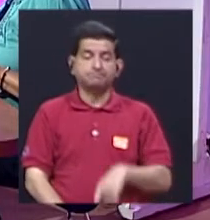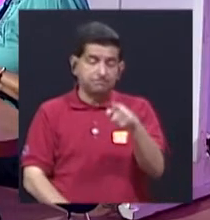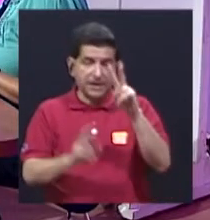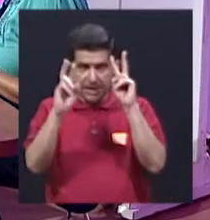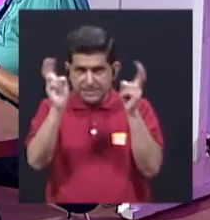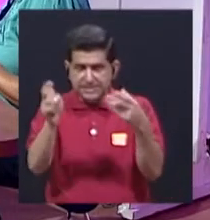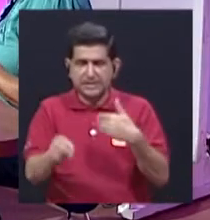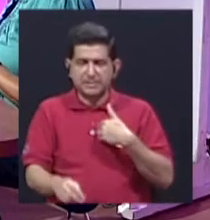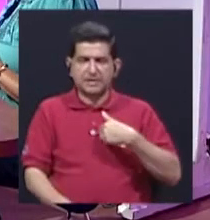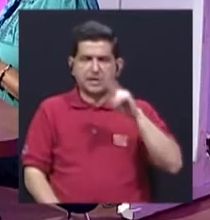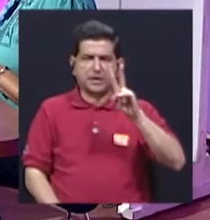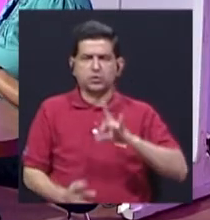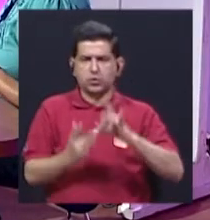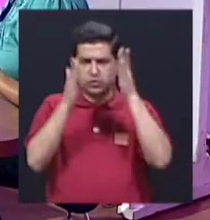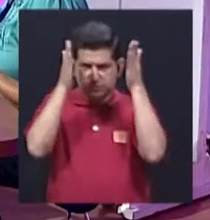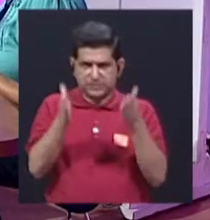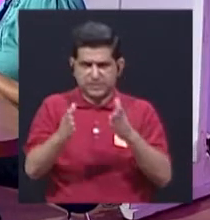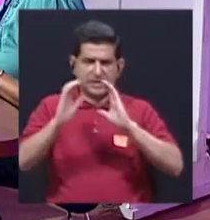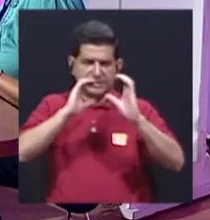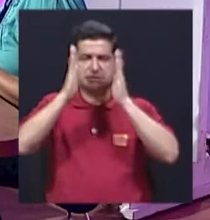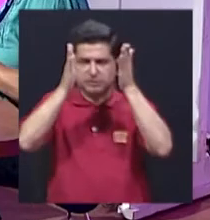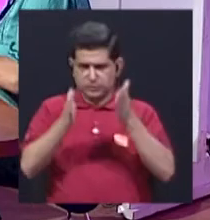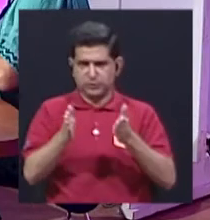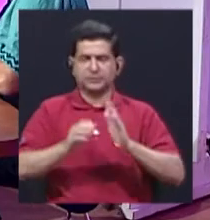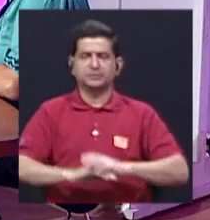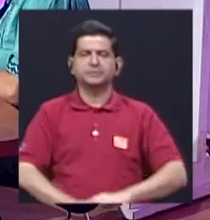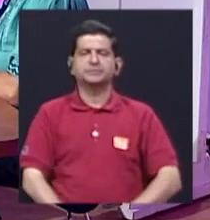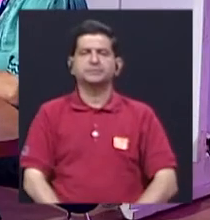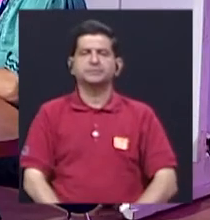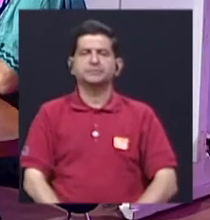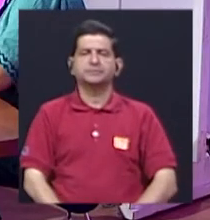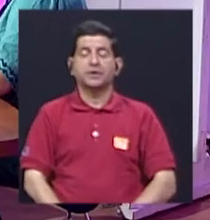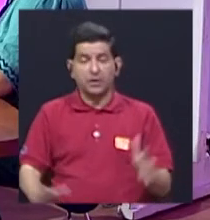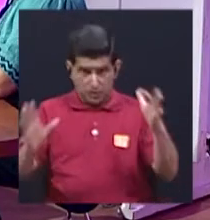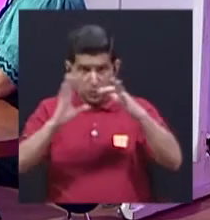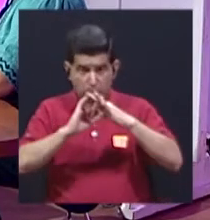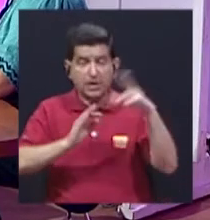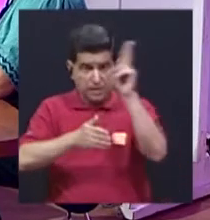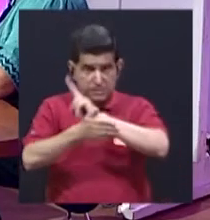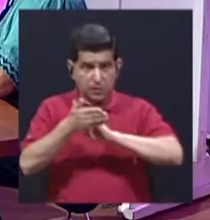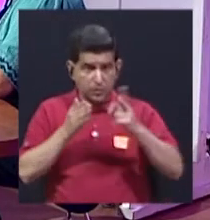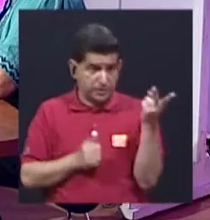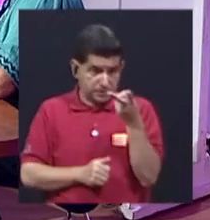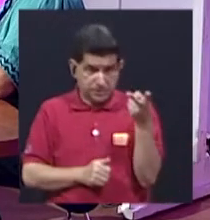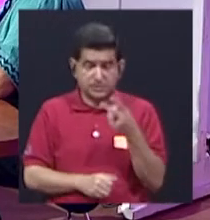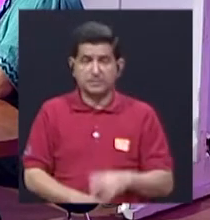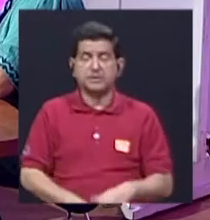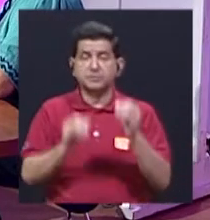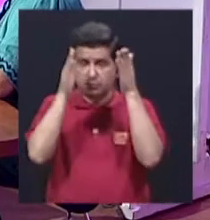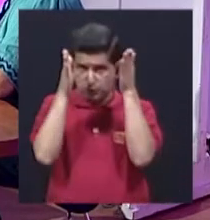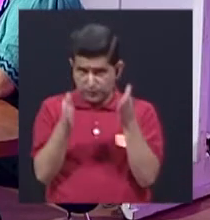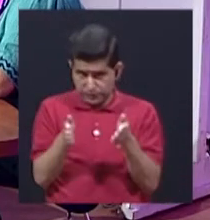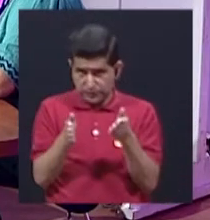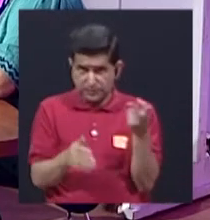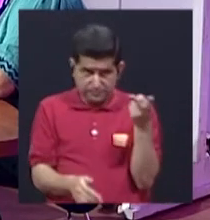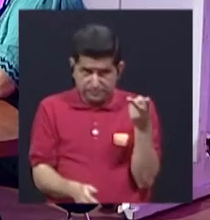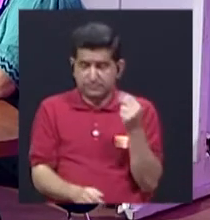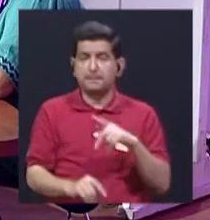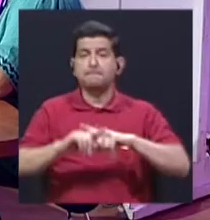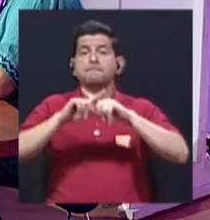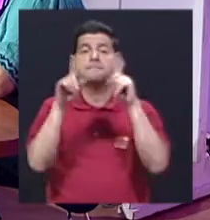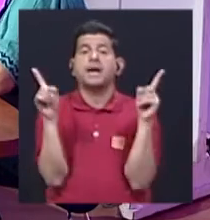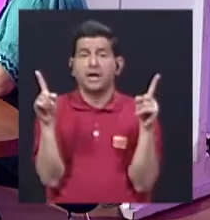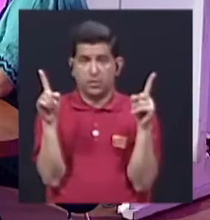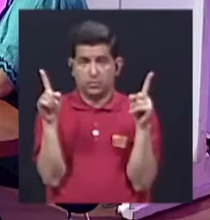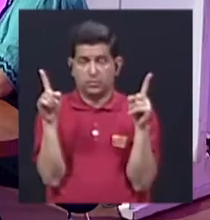tema tenemos a dos expertas aquí, comunicadoras, vinculadas con las universidades, docentes, ¿verdad? Pero,